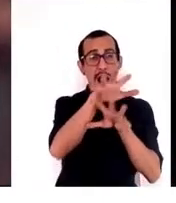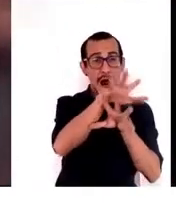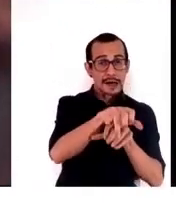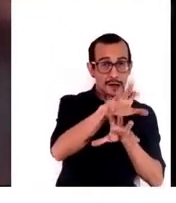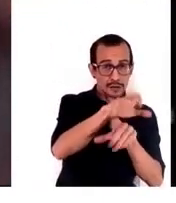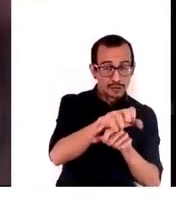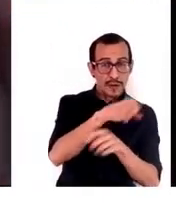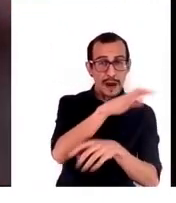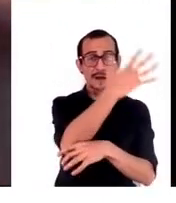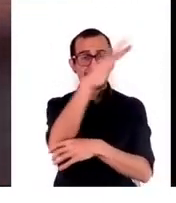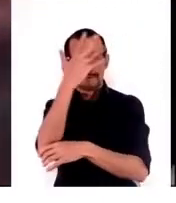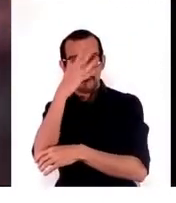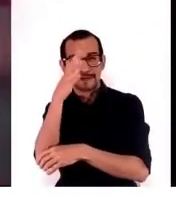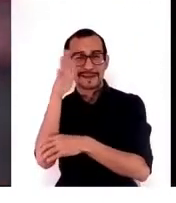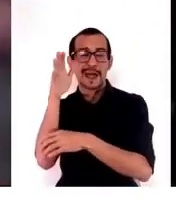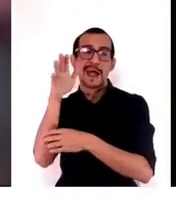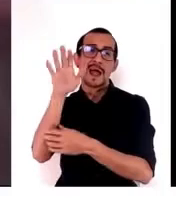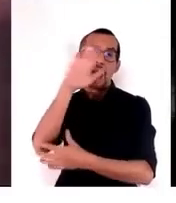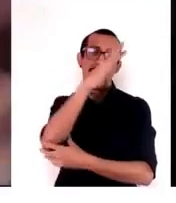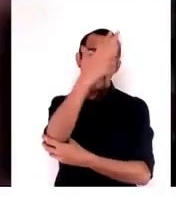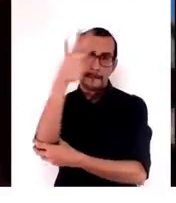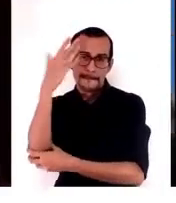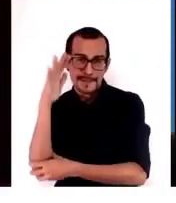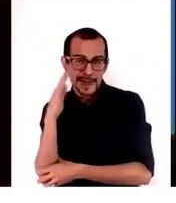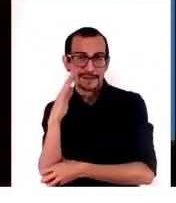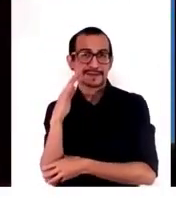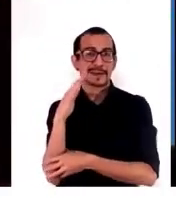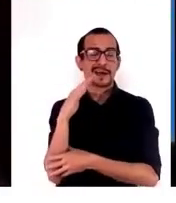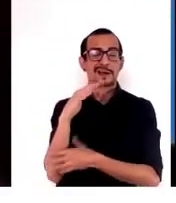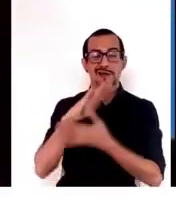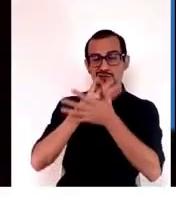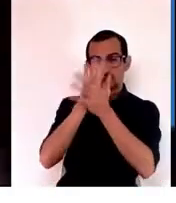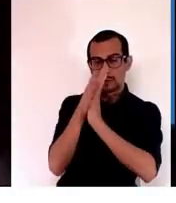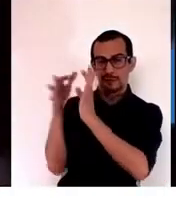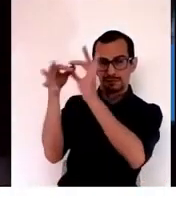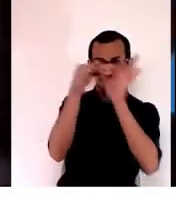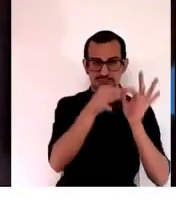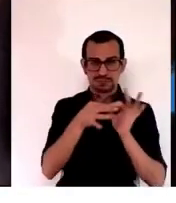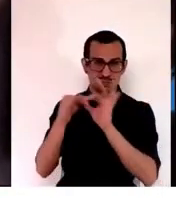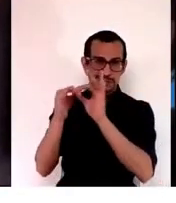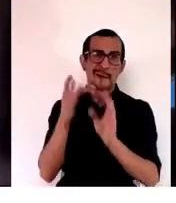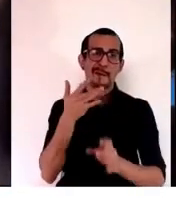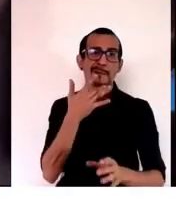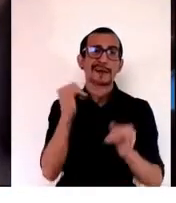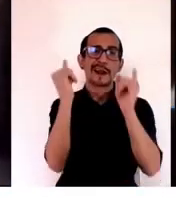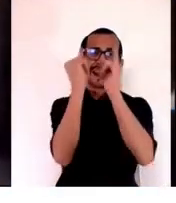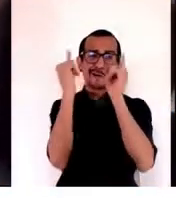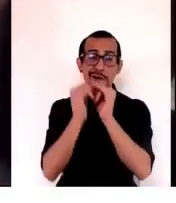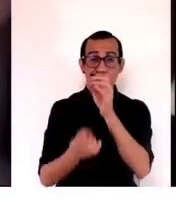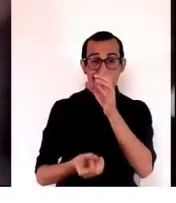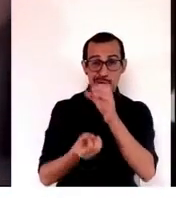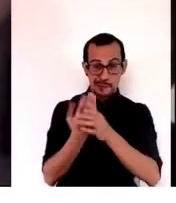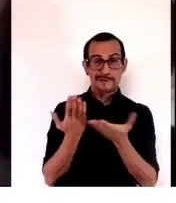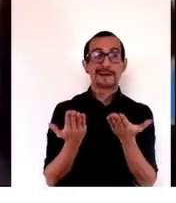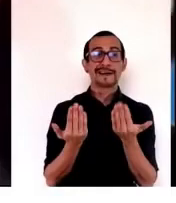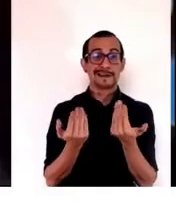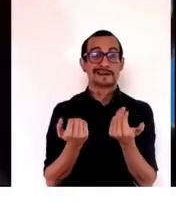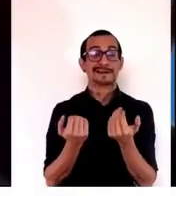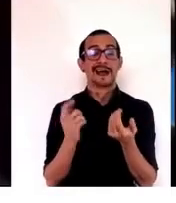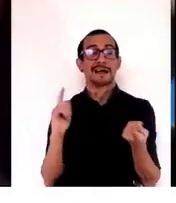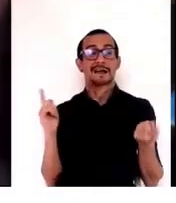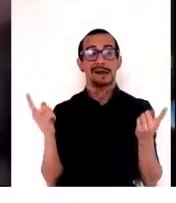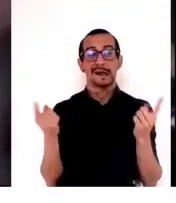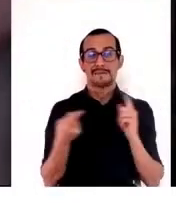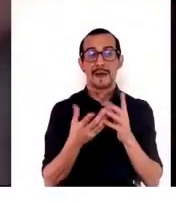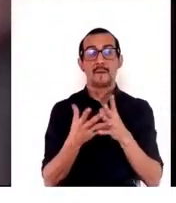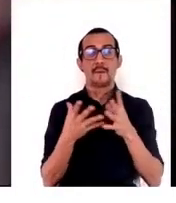y ambiente, entre ambiente y finance. Por lo cual, el business model necesita cambiar mucho para